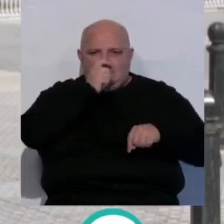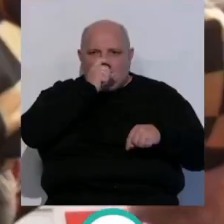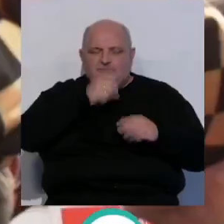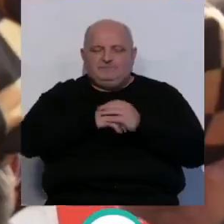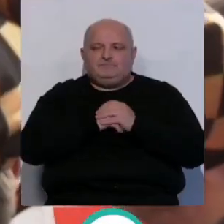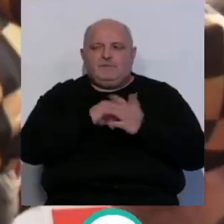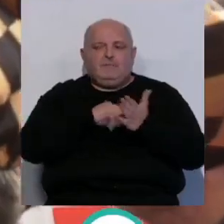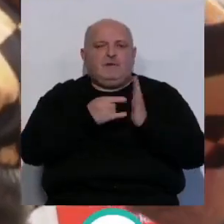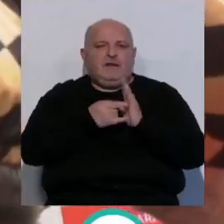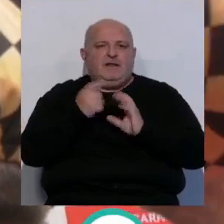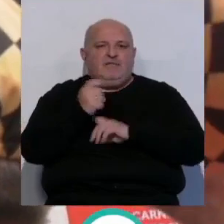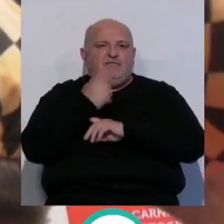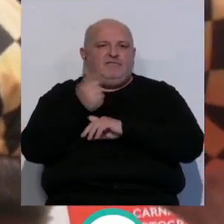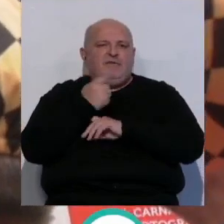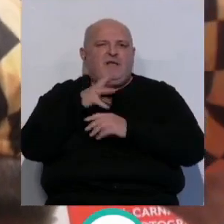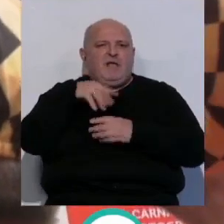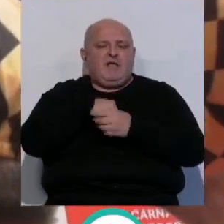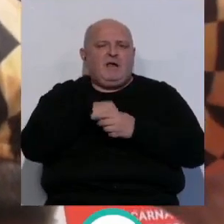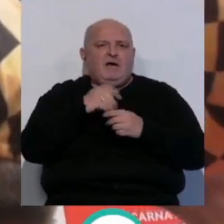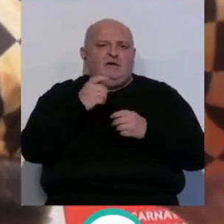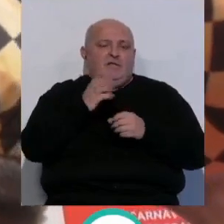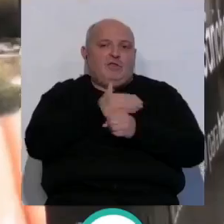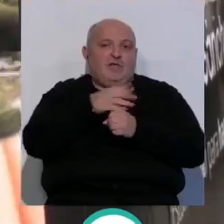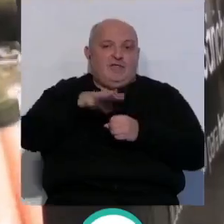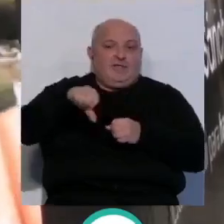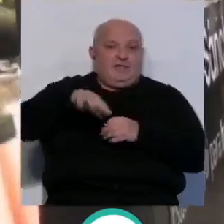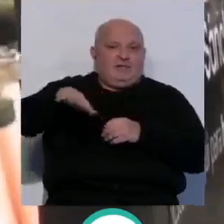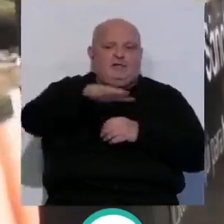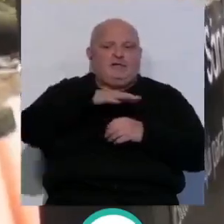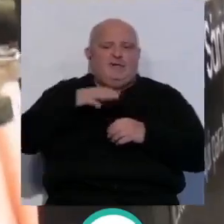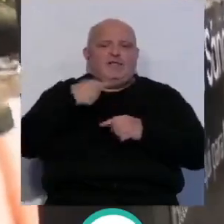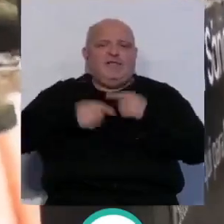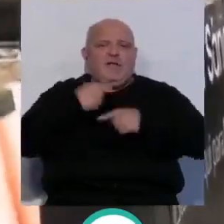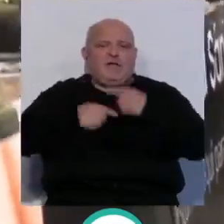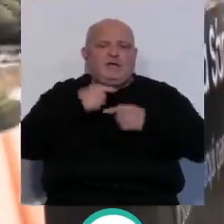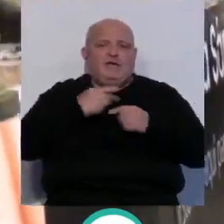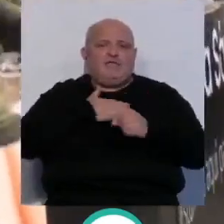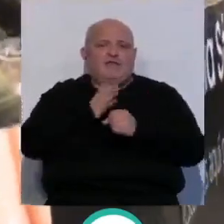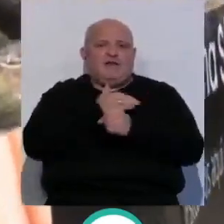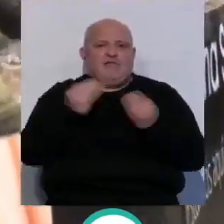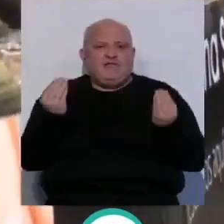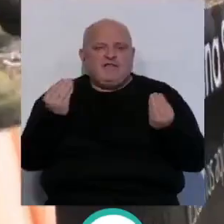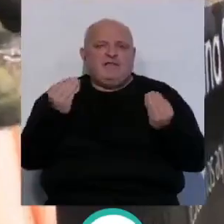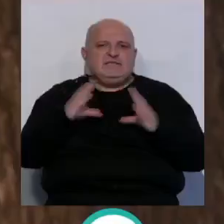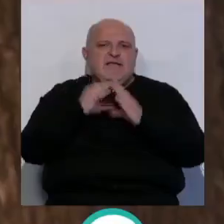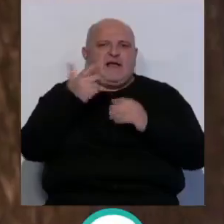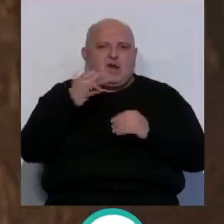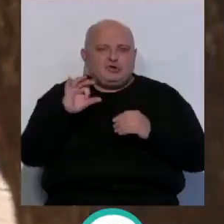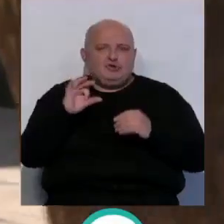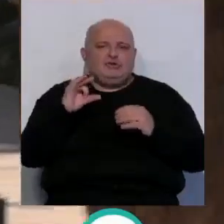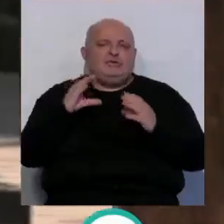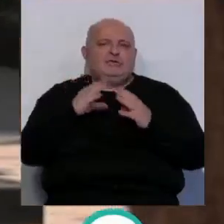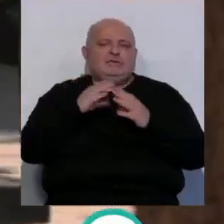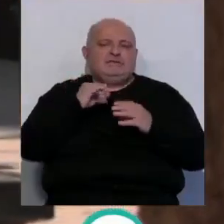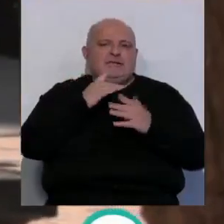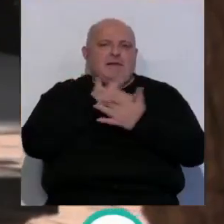El plan de baldeo previsto contempla, además de la zona centro, la limpieza diaria de los barrios de La Viña, San Carlos, Santa María,